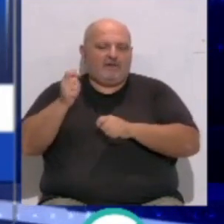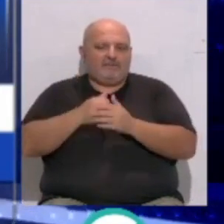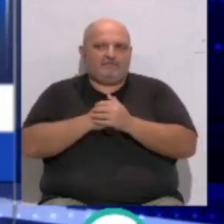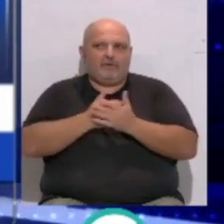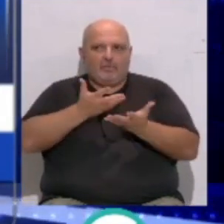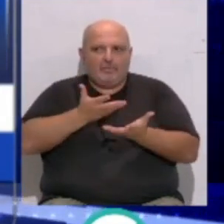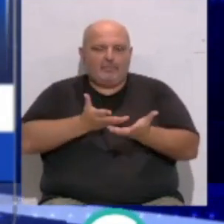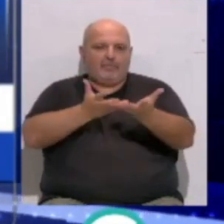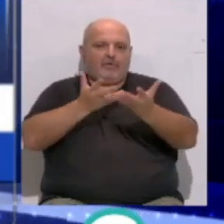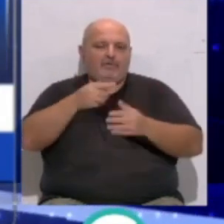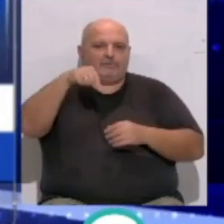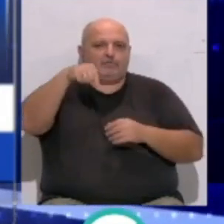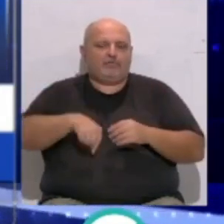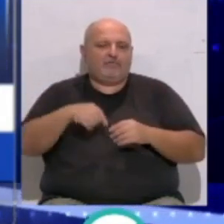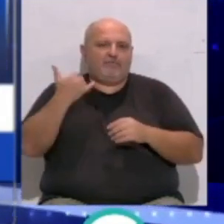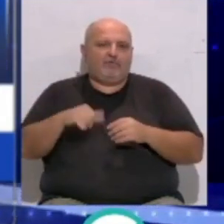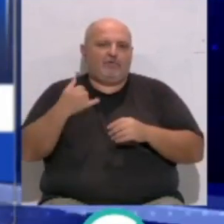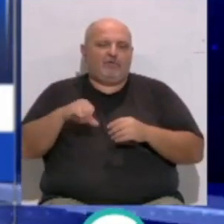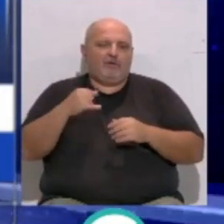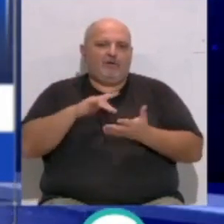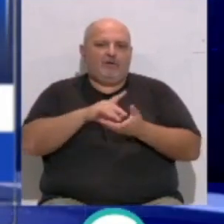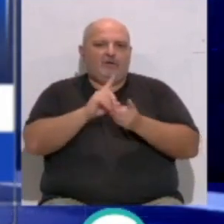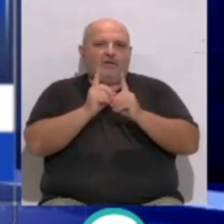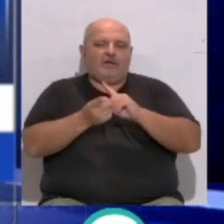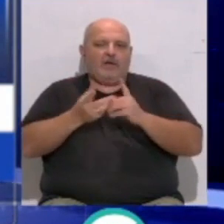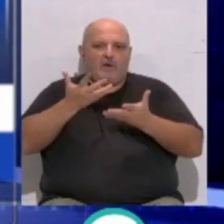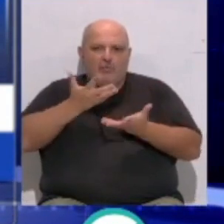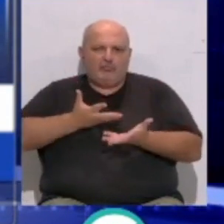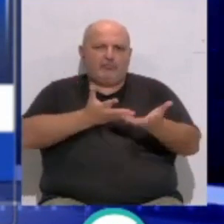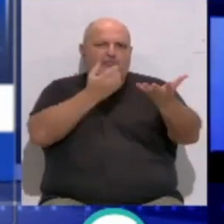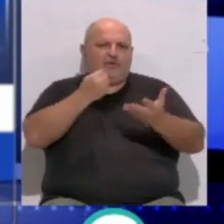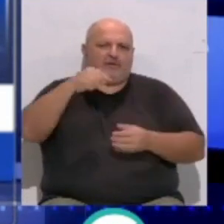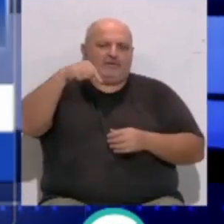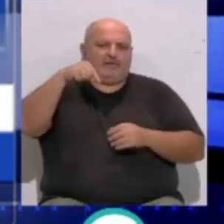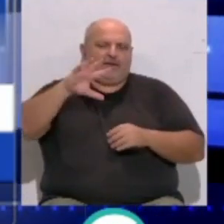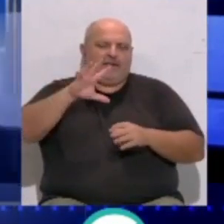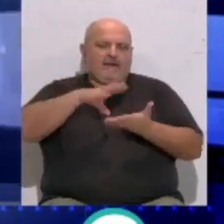Los vientos soplarán del sur y de flojos variables tendiendo a Levante en el estrecho.